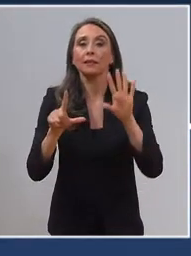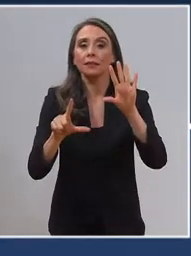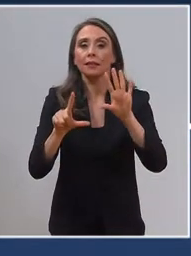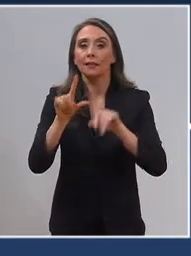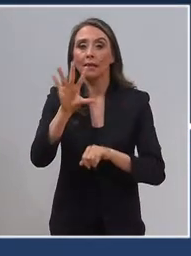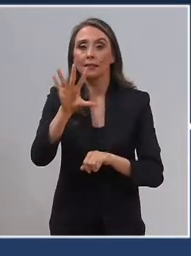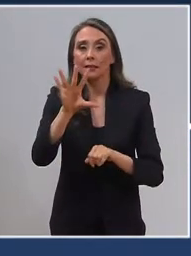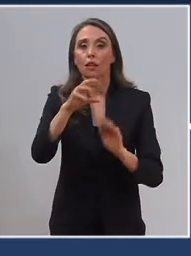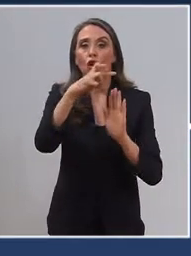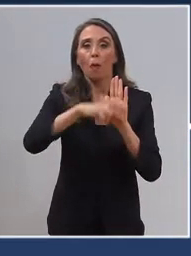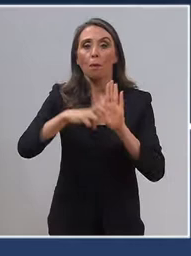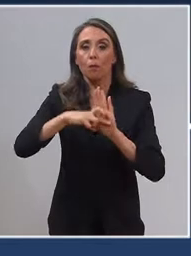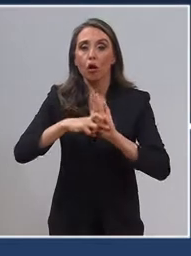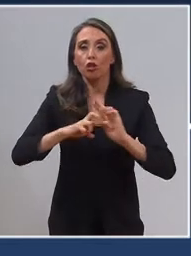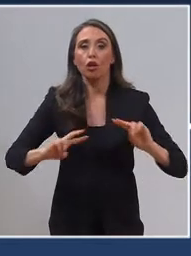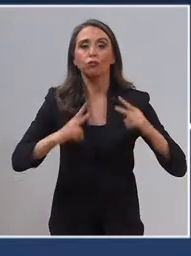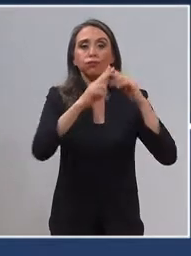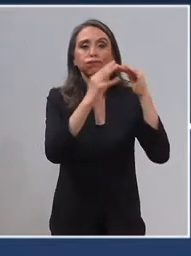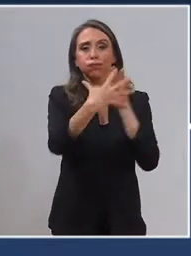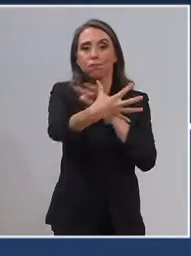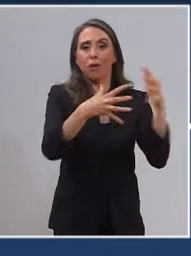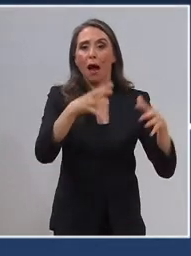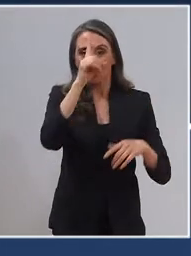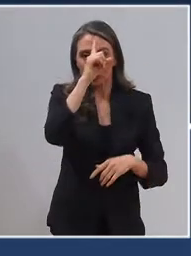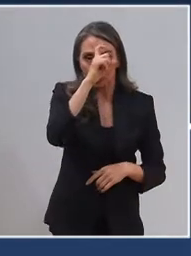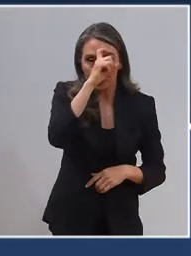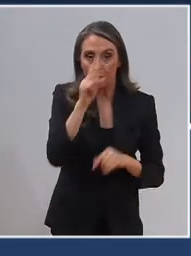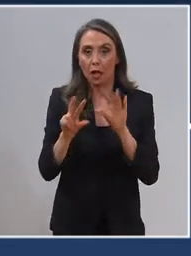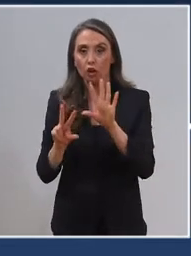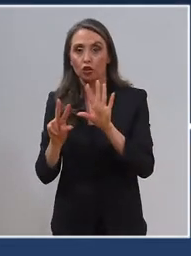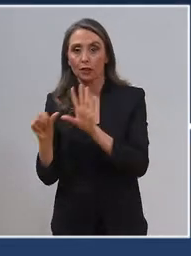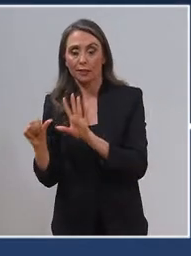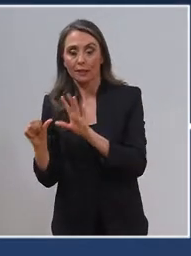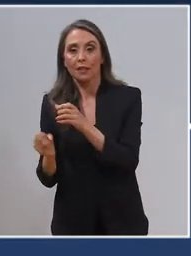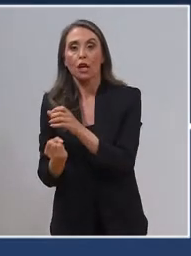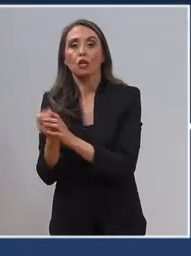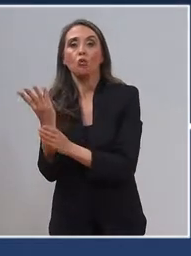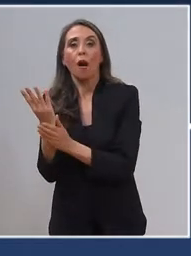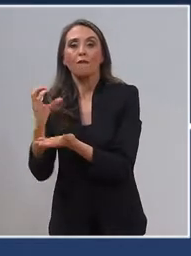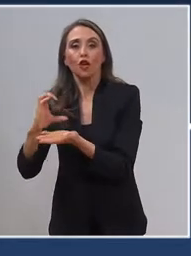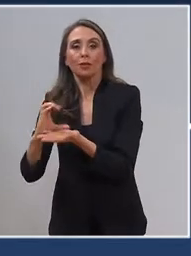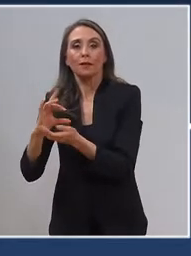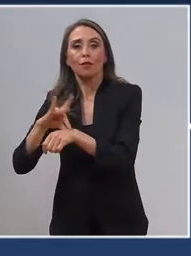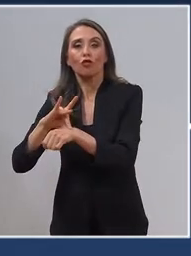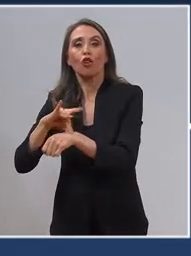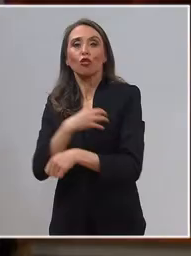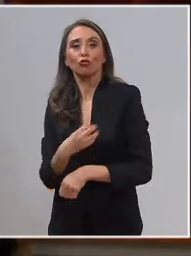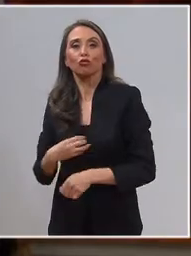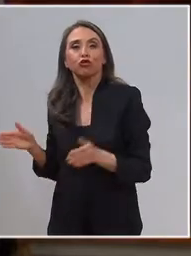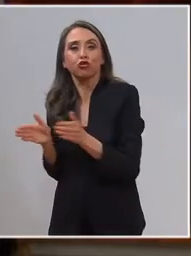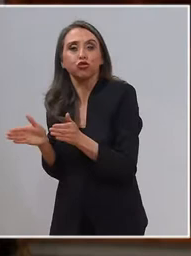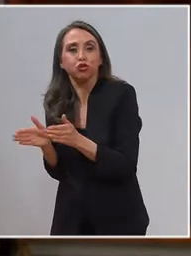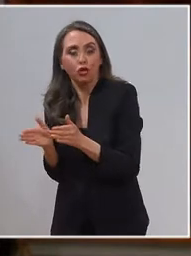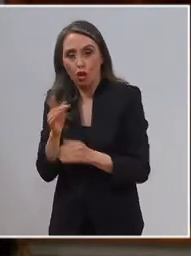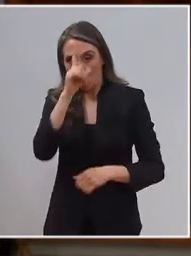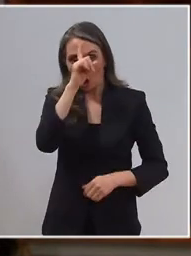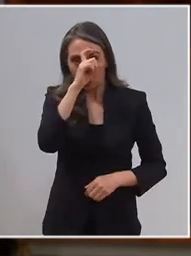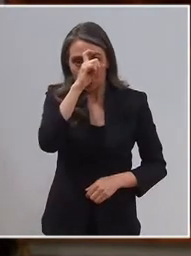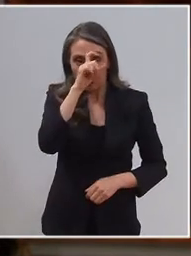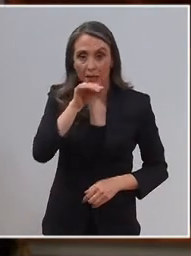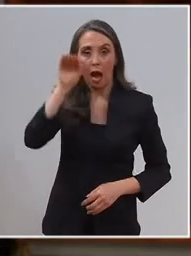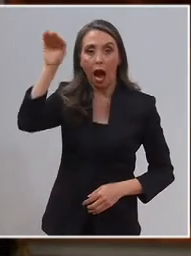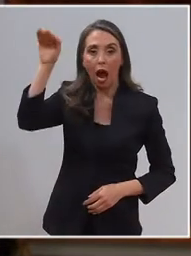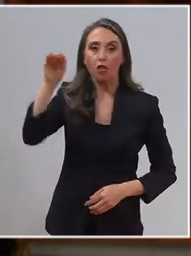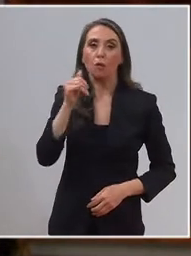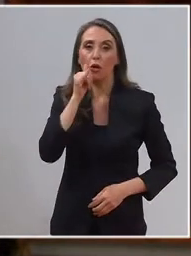75 proyectos de infraestructura hospitalaria y 86 nuevos centros de salud primaria, incluyendo hospitales como el de